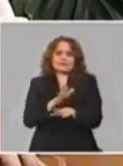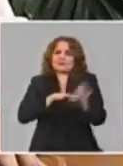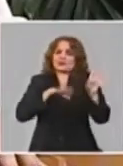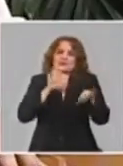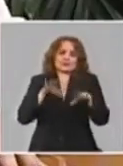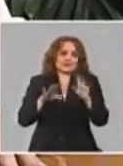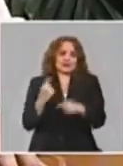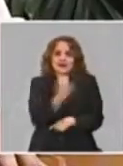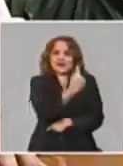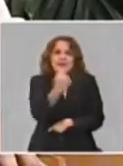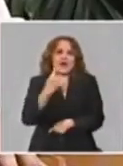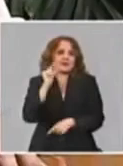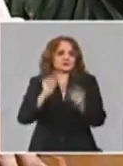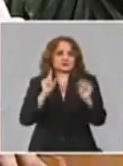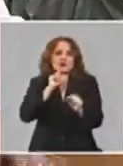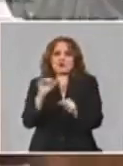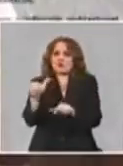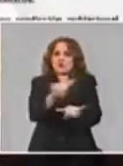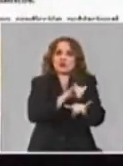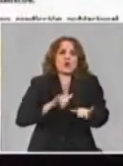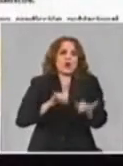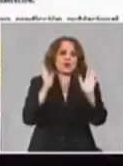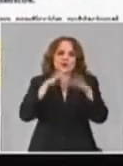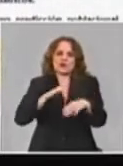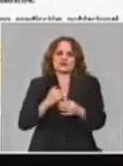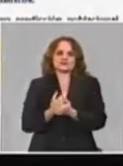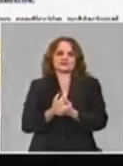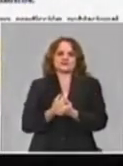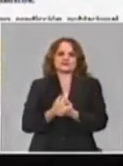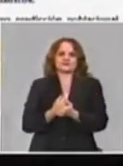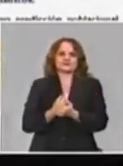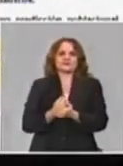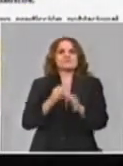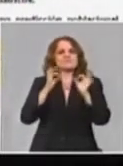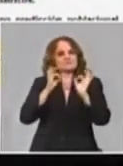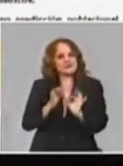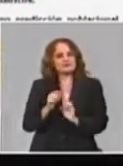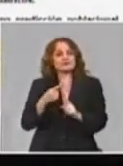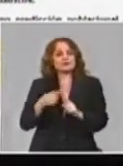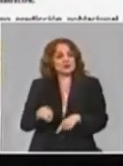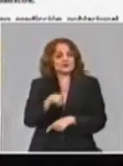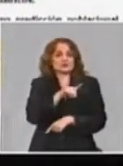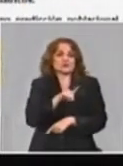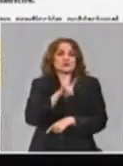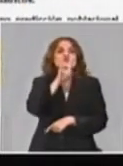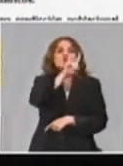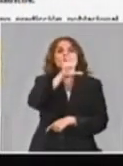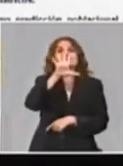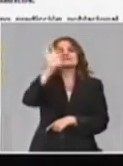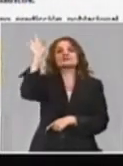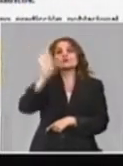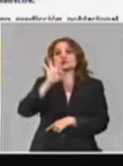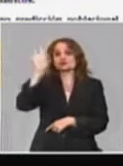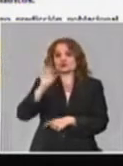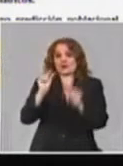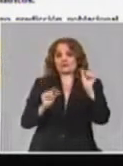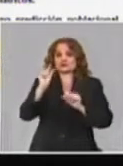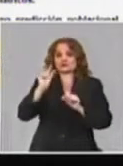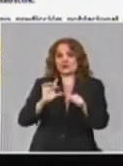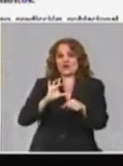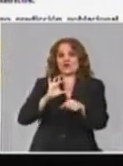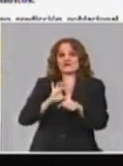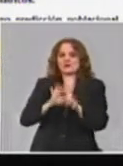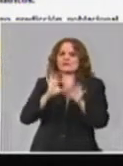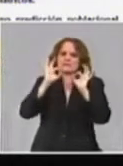por eso el 95% de nuestro paciente ha estado asociado, ha estado adquirido al protocolo. Ese 5% de nuestras quienes